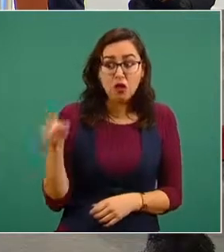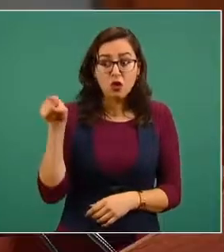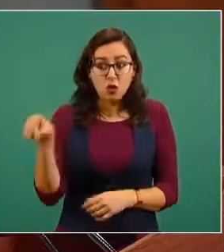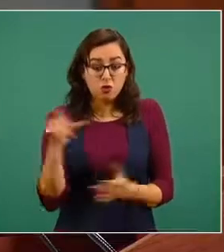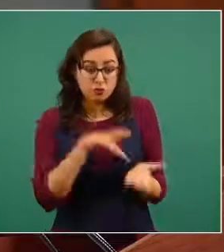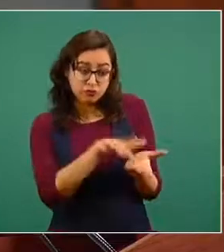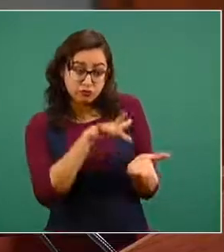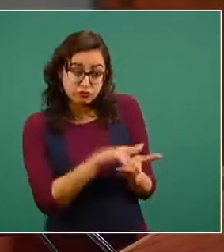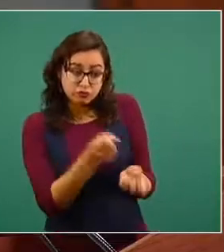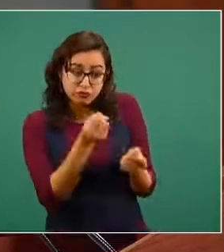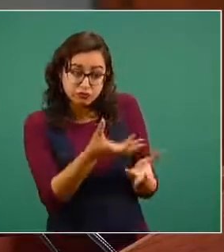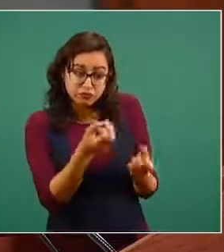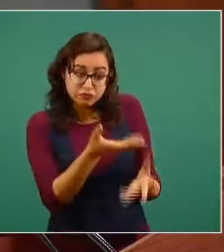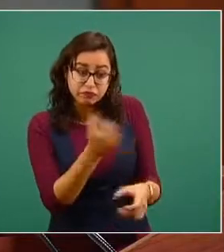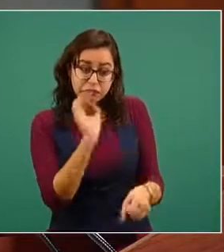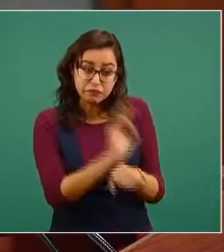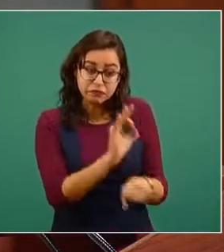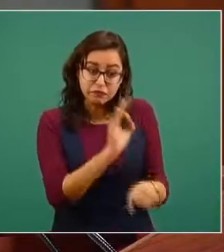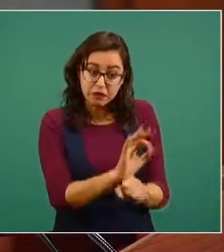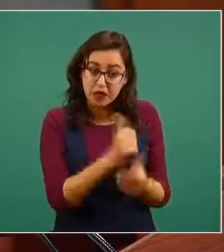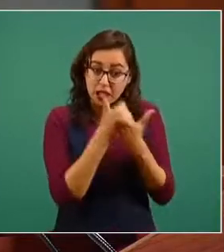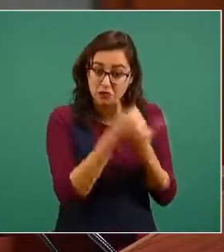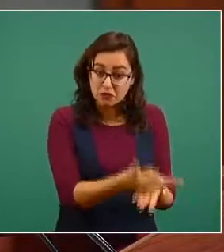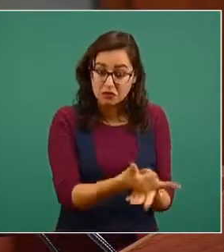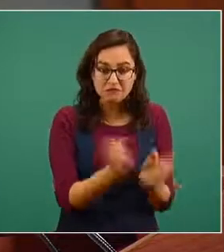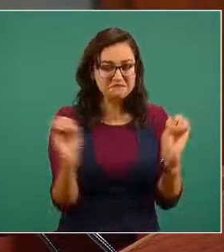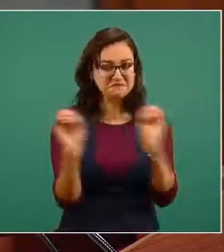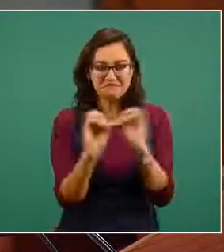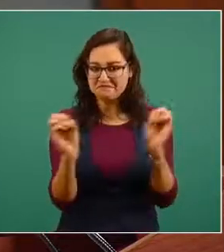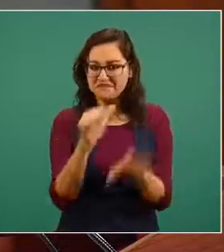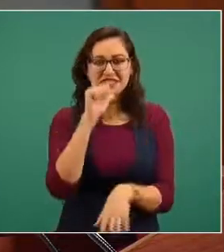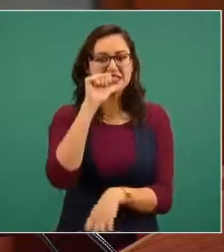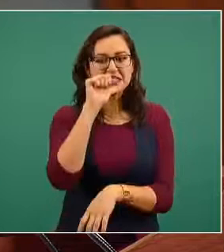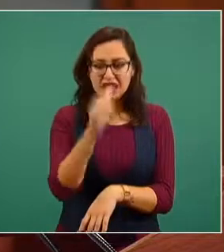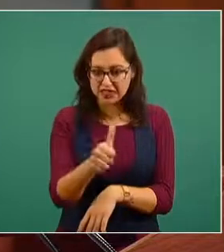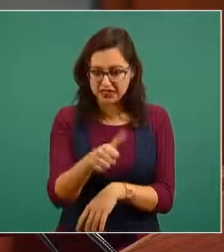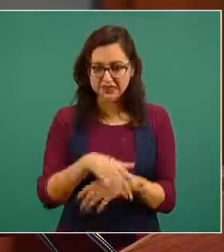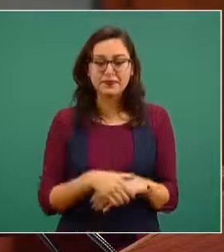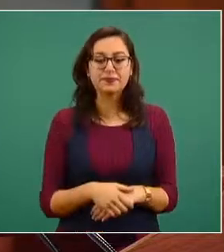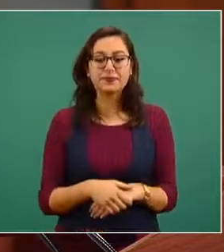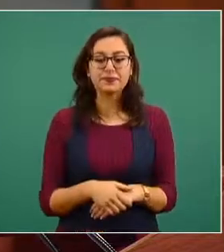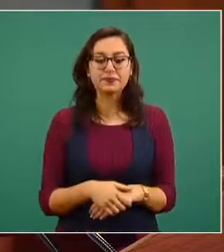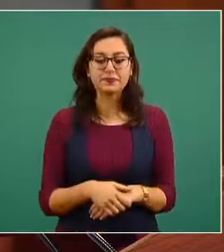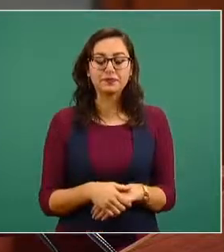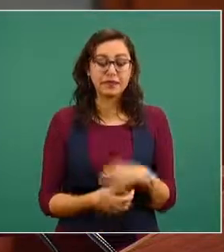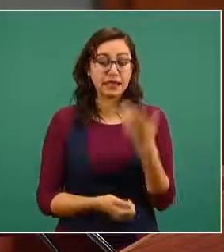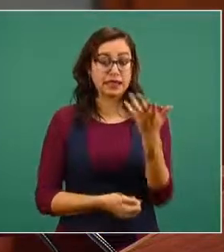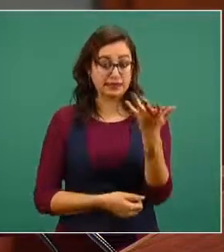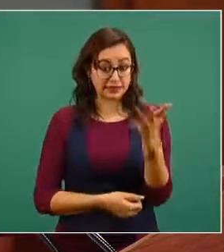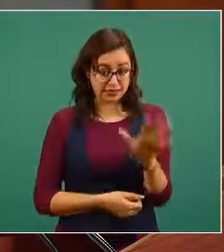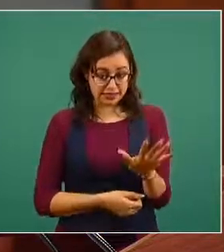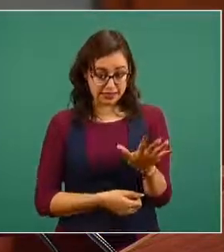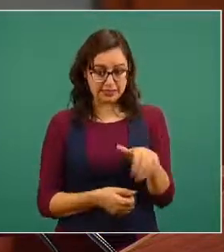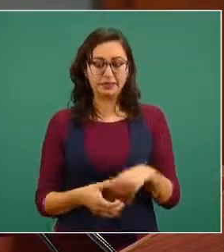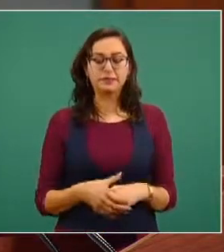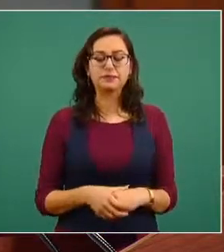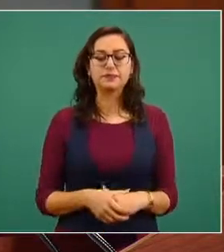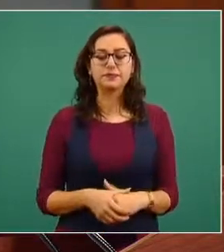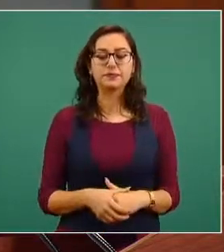a dichos individuos. Diez, tampoco se encontró prueba alguna